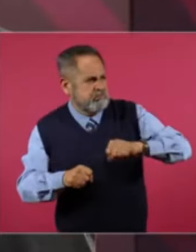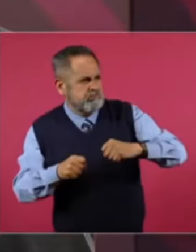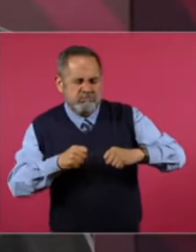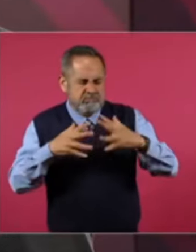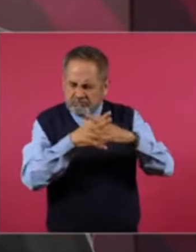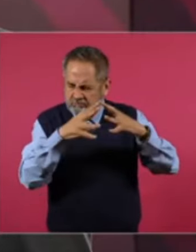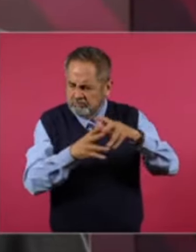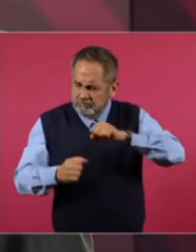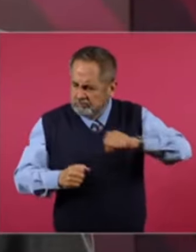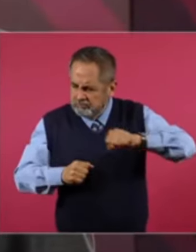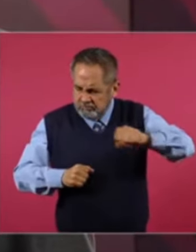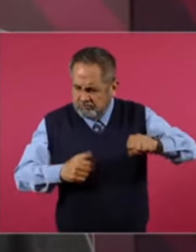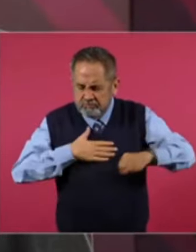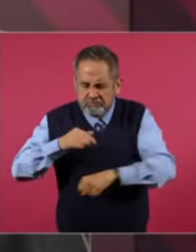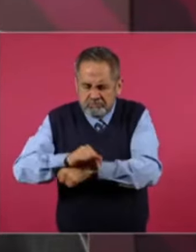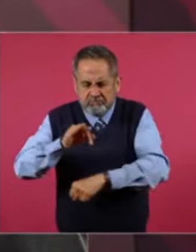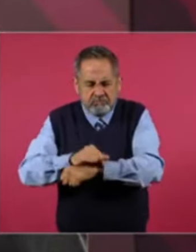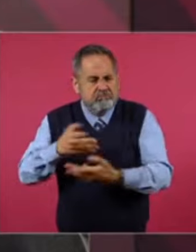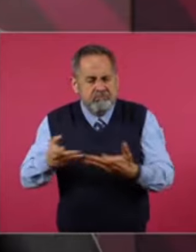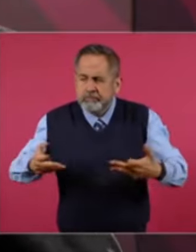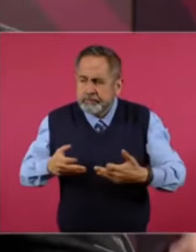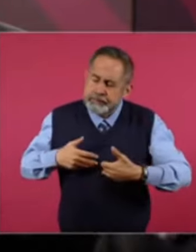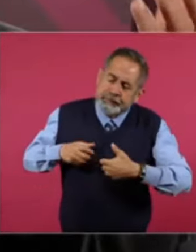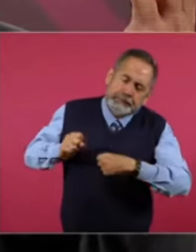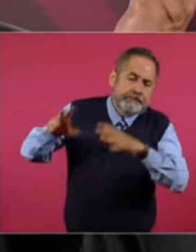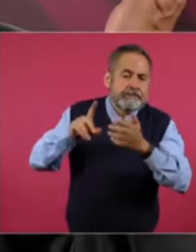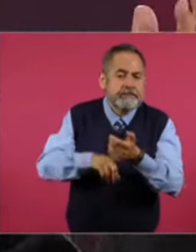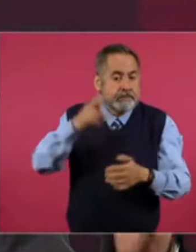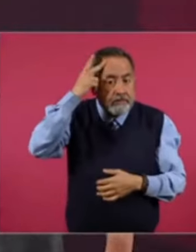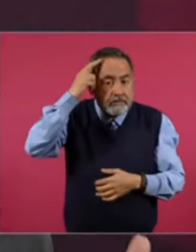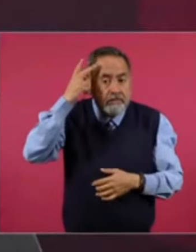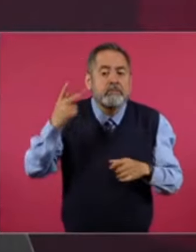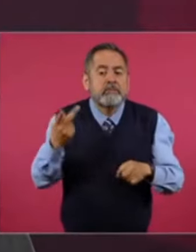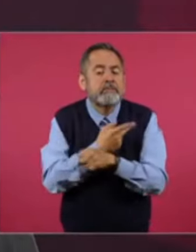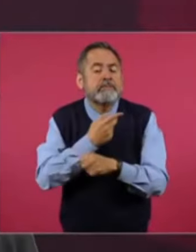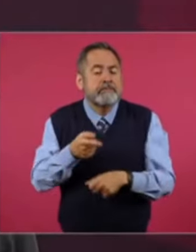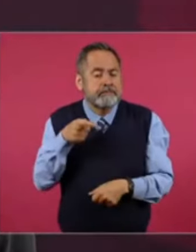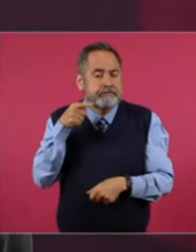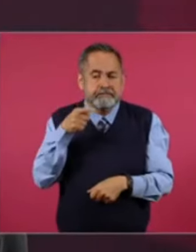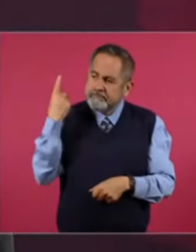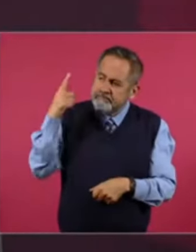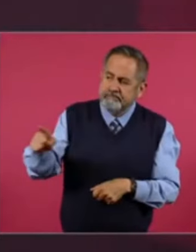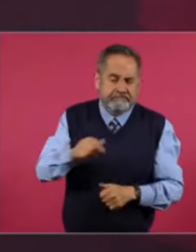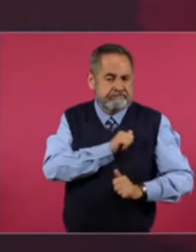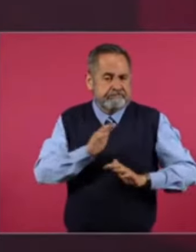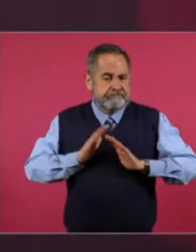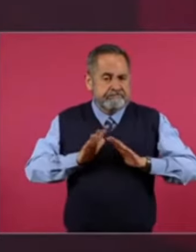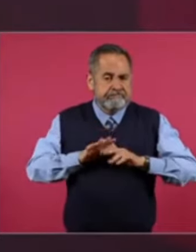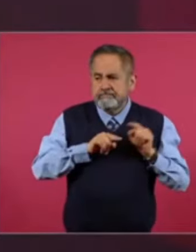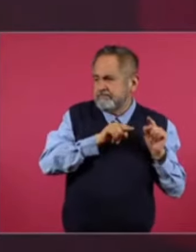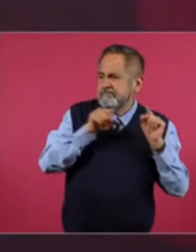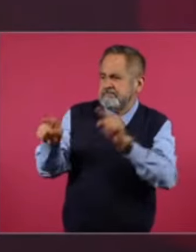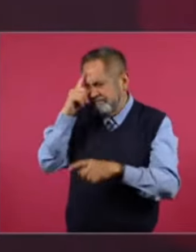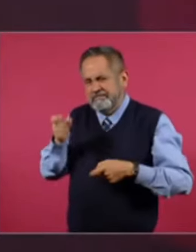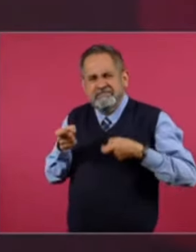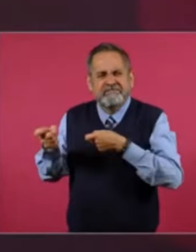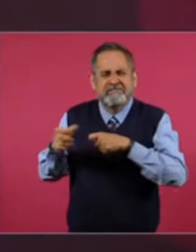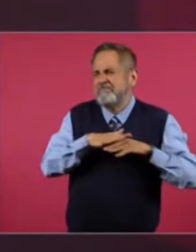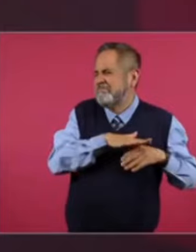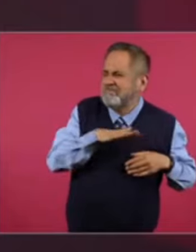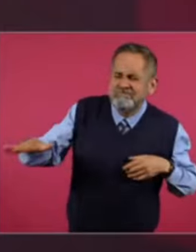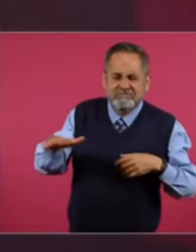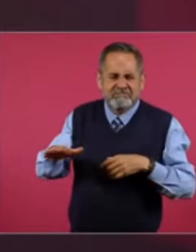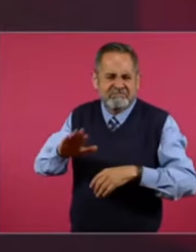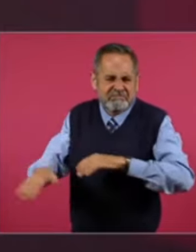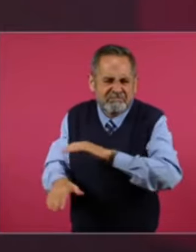lucharon. Para defender sus tierras. Entonces. Porfirio Díaz. Mandó. A militares. A exterminarlos. Allá